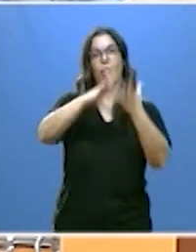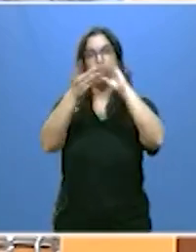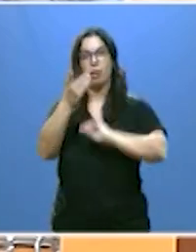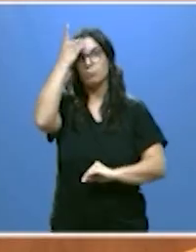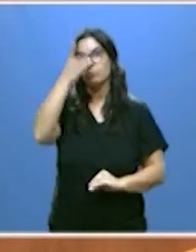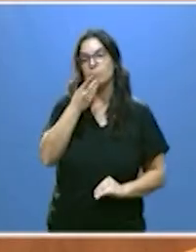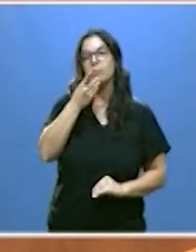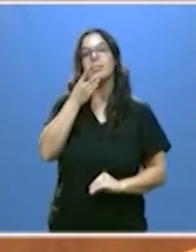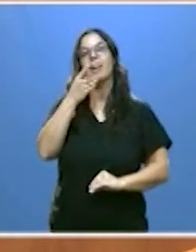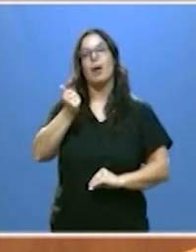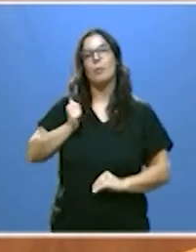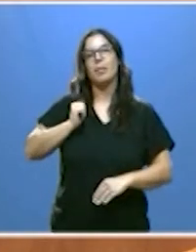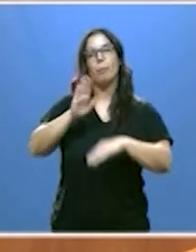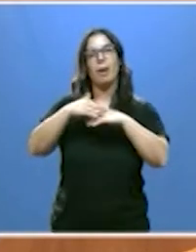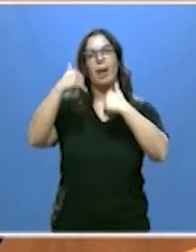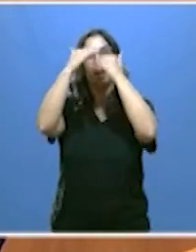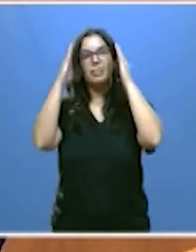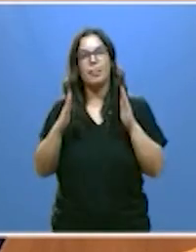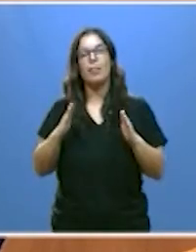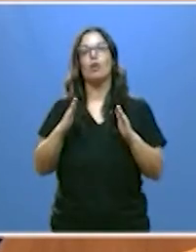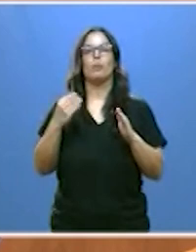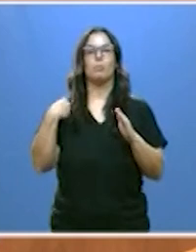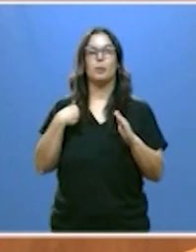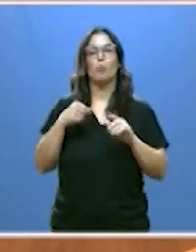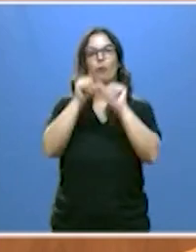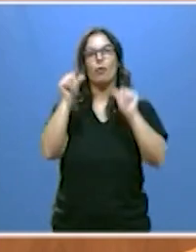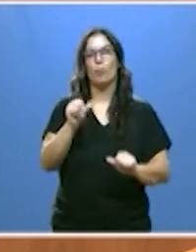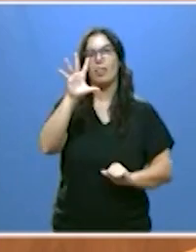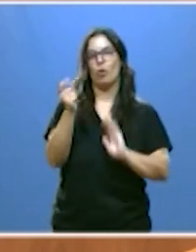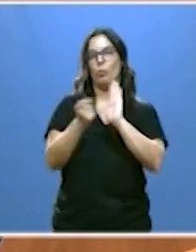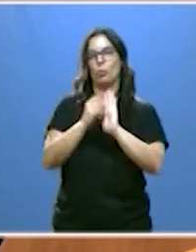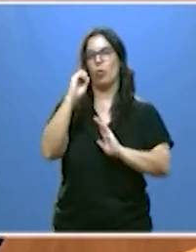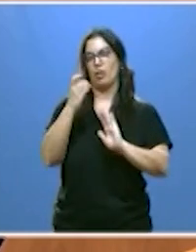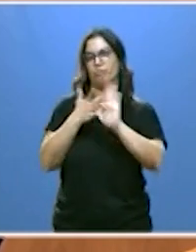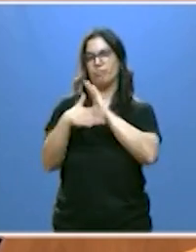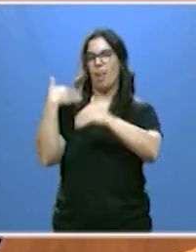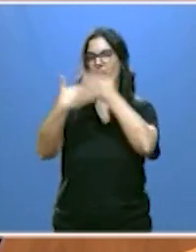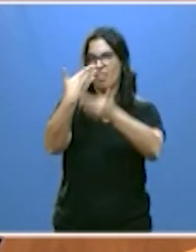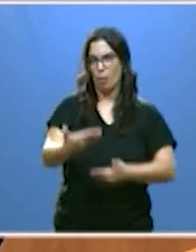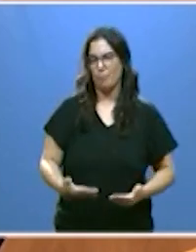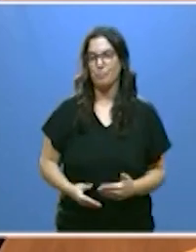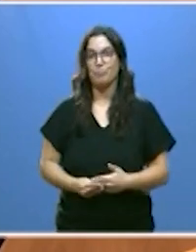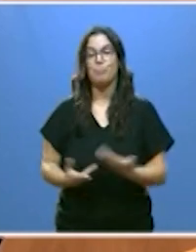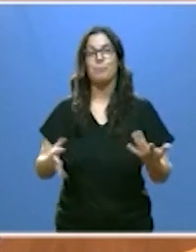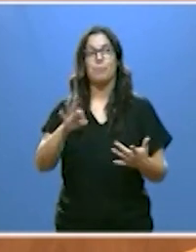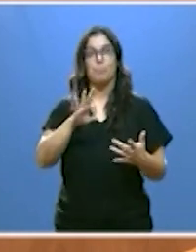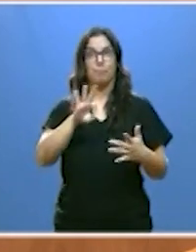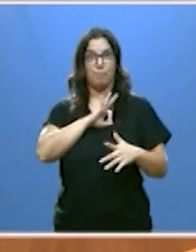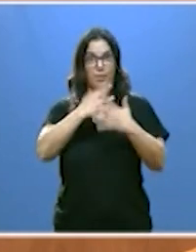digitalización social y la atención de 5.0. Señorías, a pesar